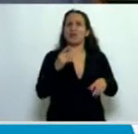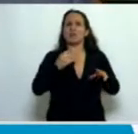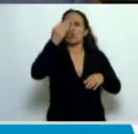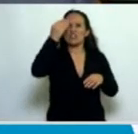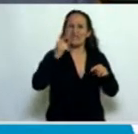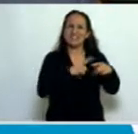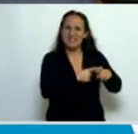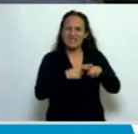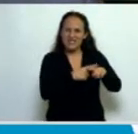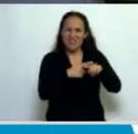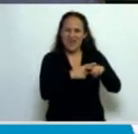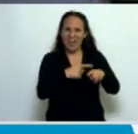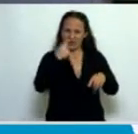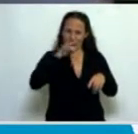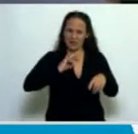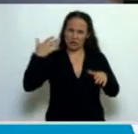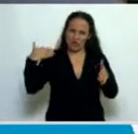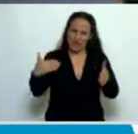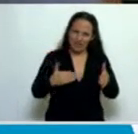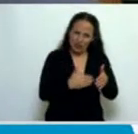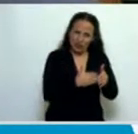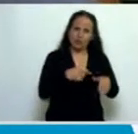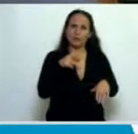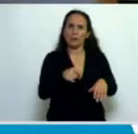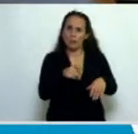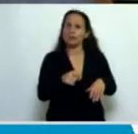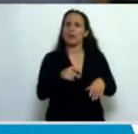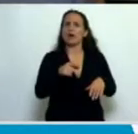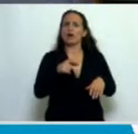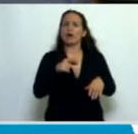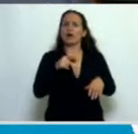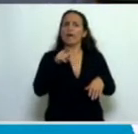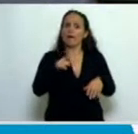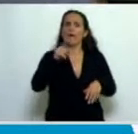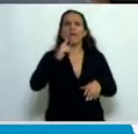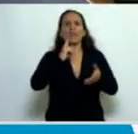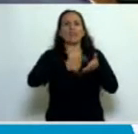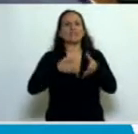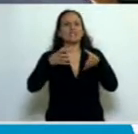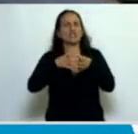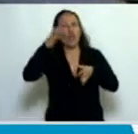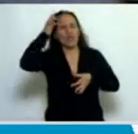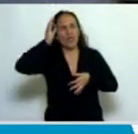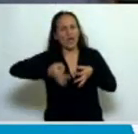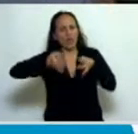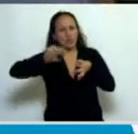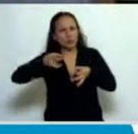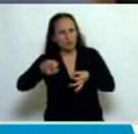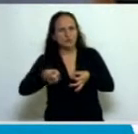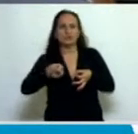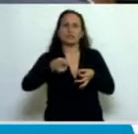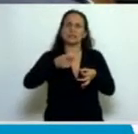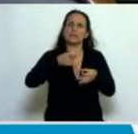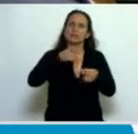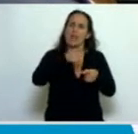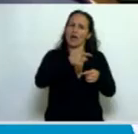que han tenido lugar en los últimos años en esta Cámara, han descalificado a las decisiones judiciales cuando han hecho aplicación de